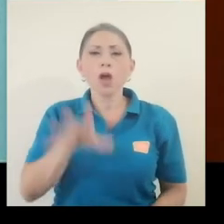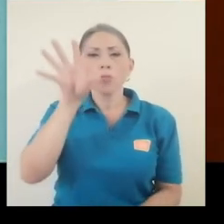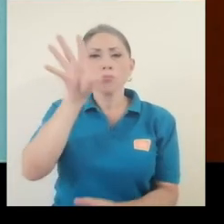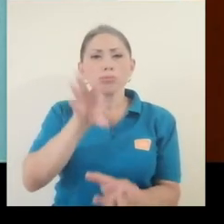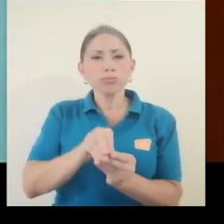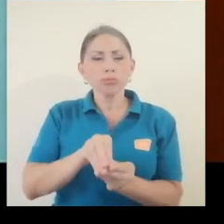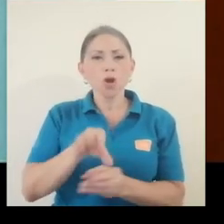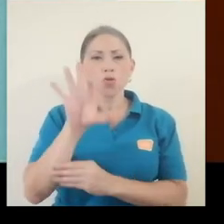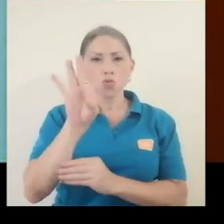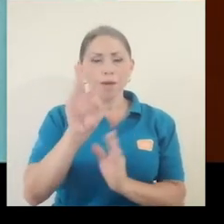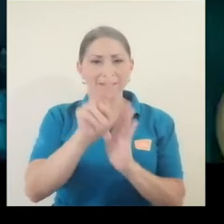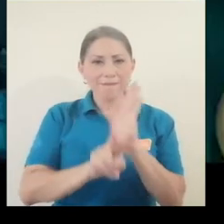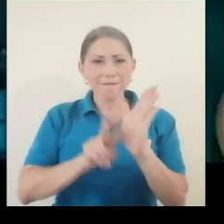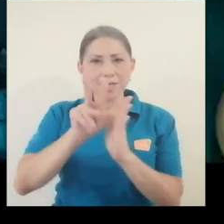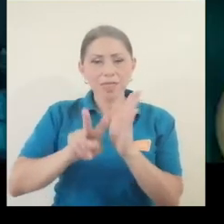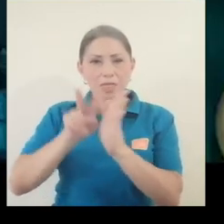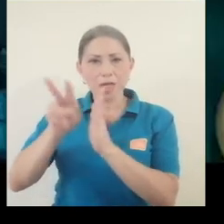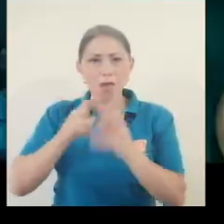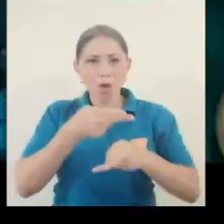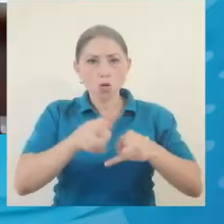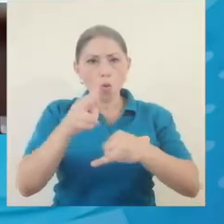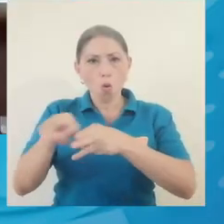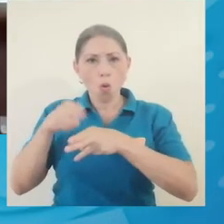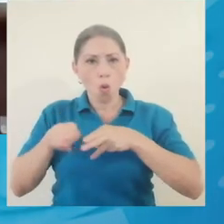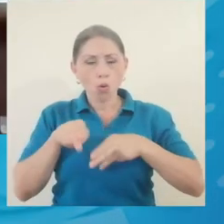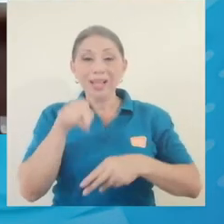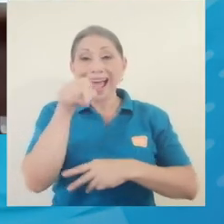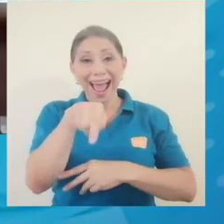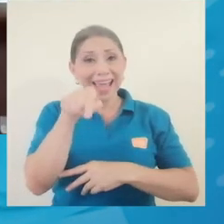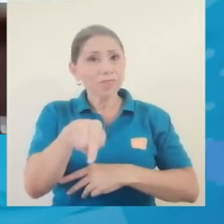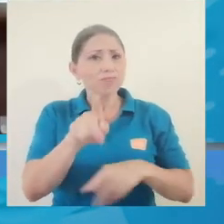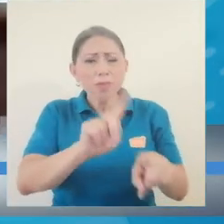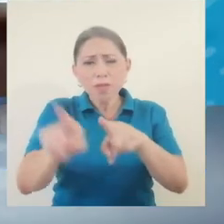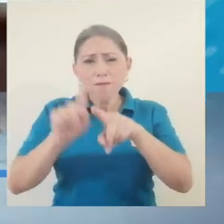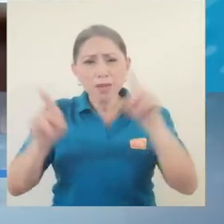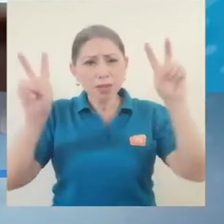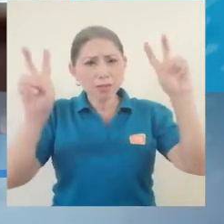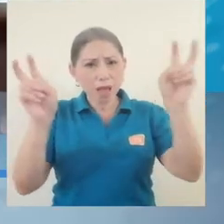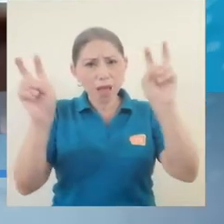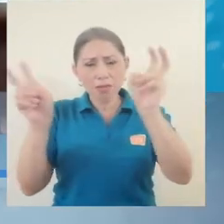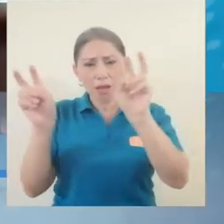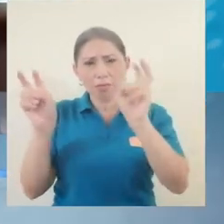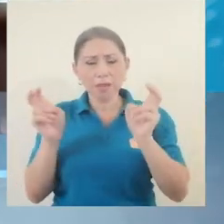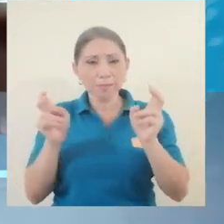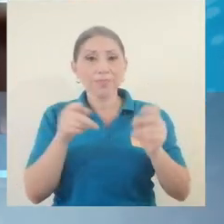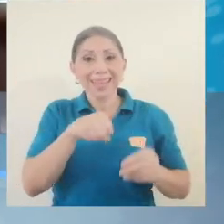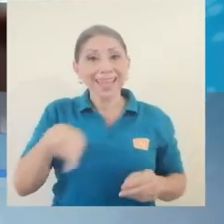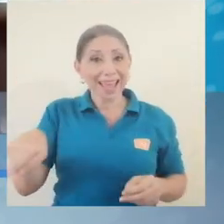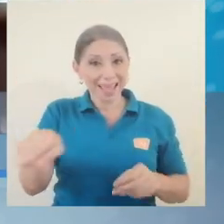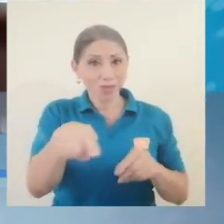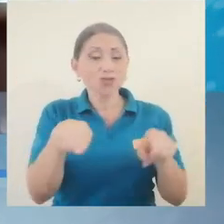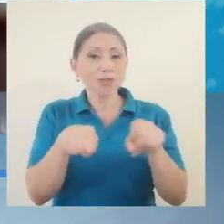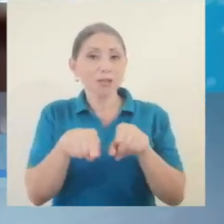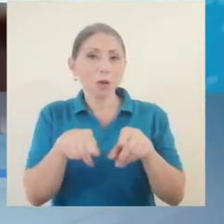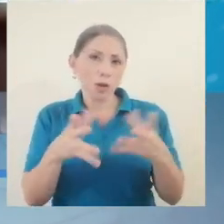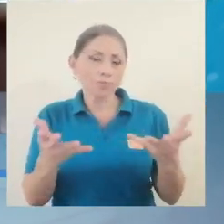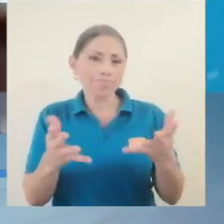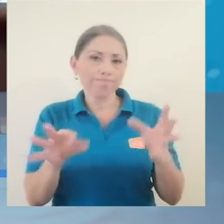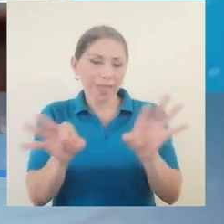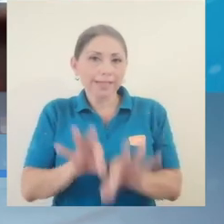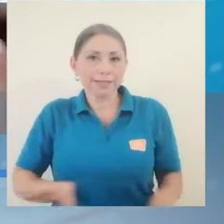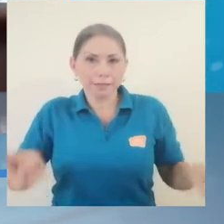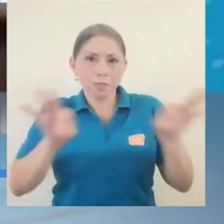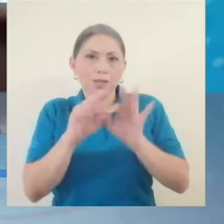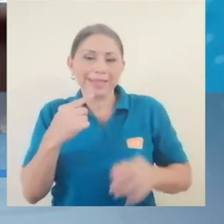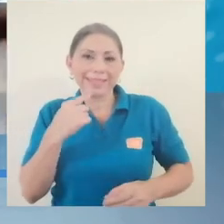total de nueve cortometrajes, los cuales se exponen en distintas temáticas. Y eso se va a también, bueno, es